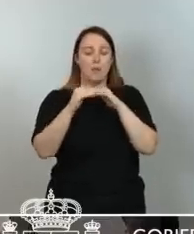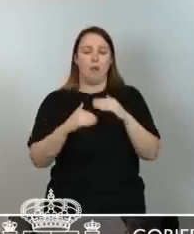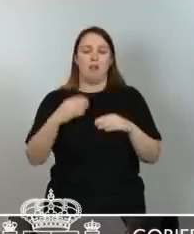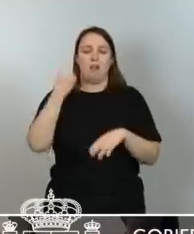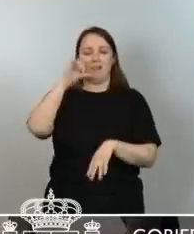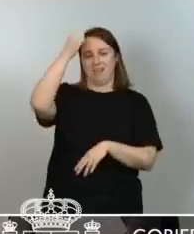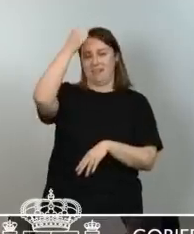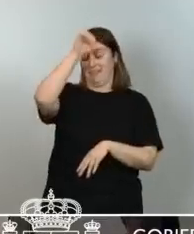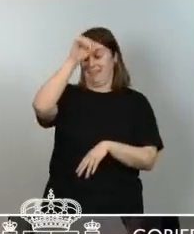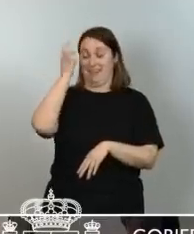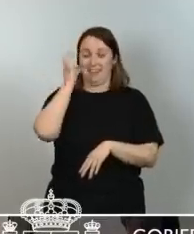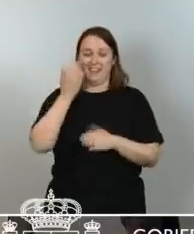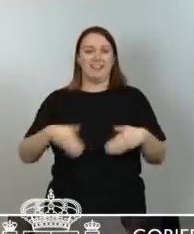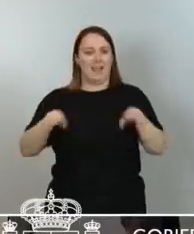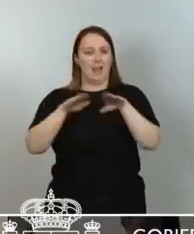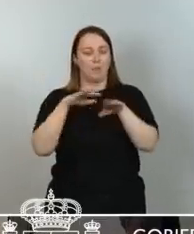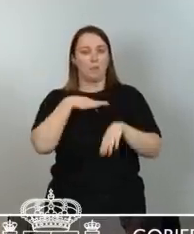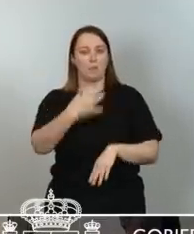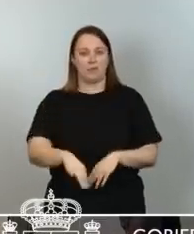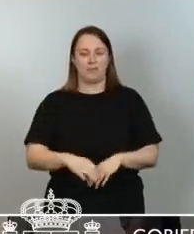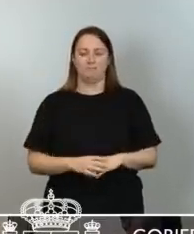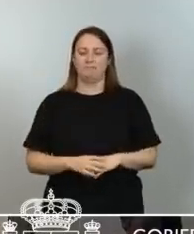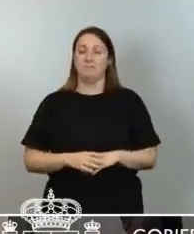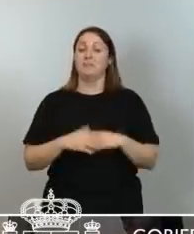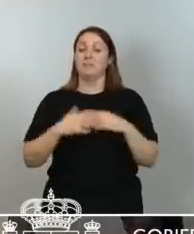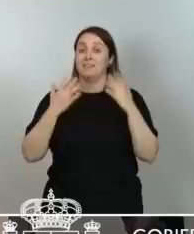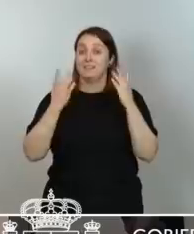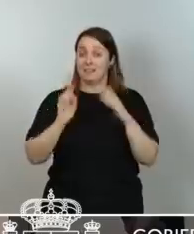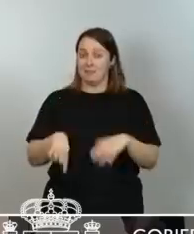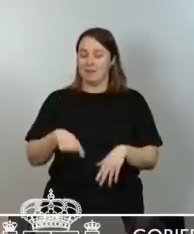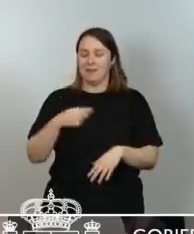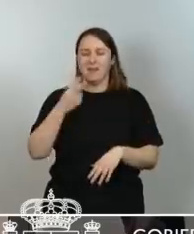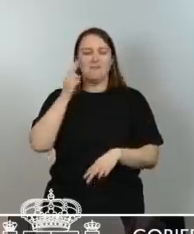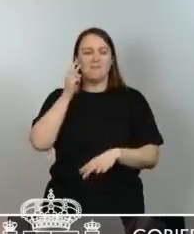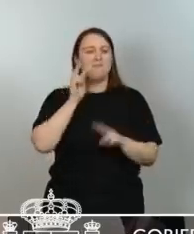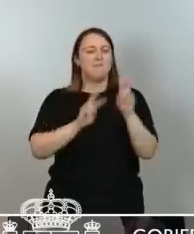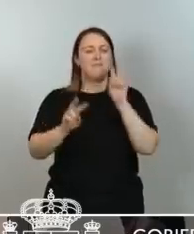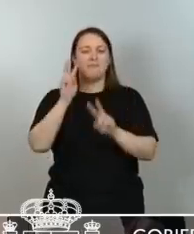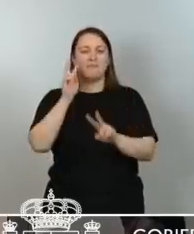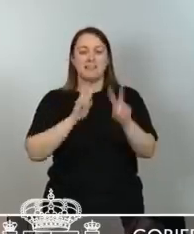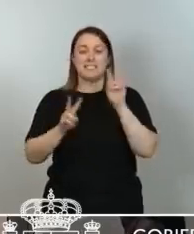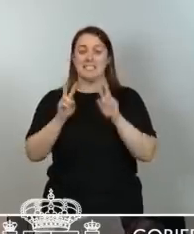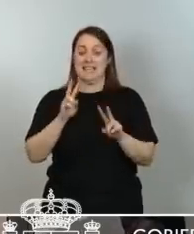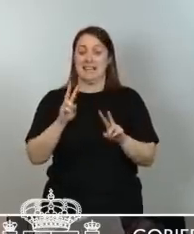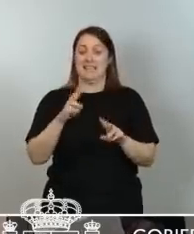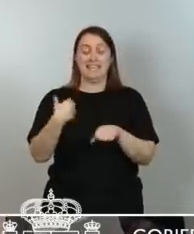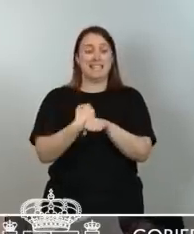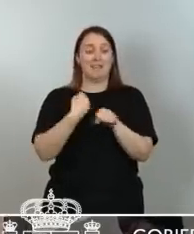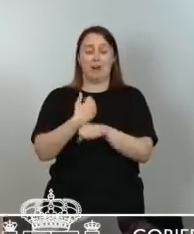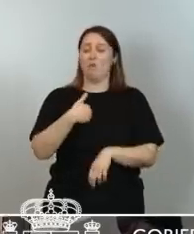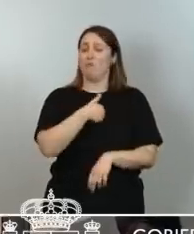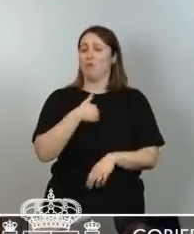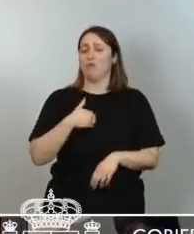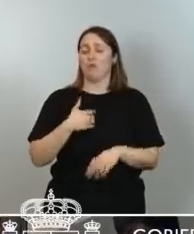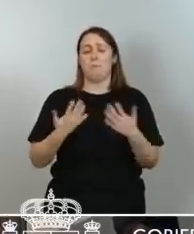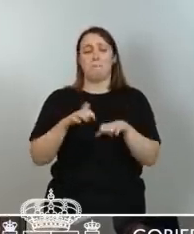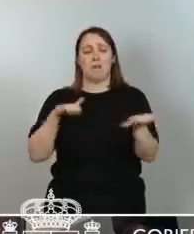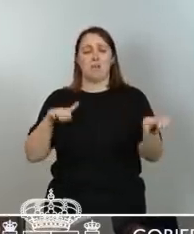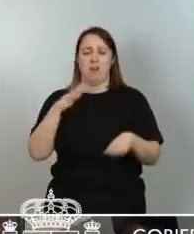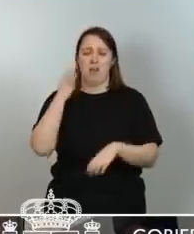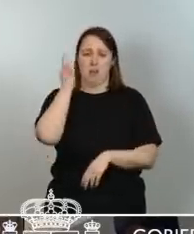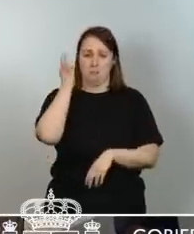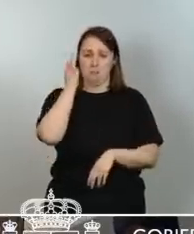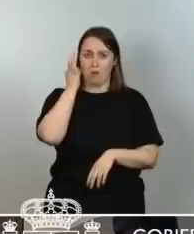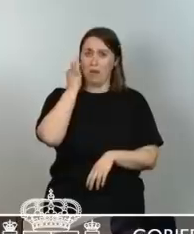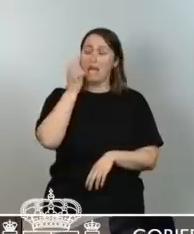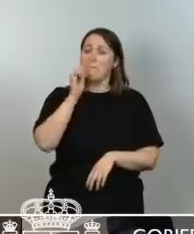considerando y dando visibilidad a un tipo de trabajo que hacen fundamentalmente mujeres y que parece invisible, y reduciendo los